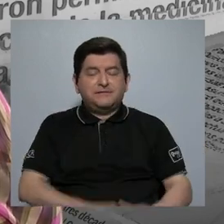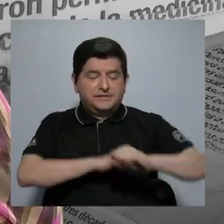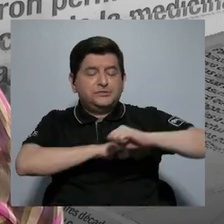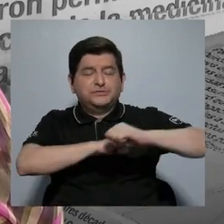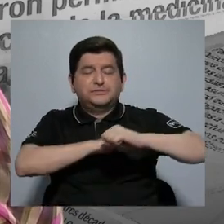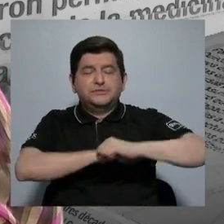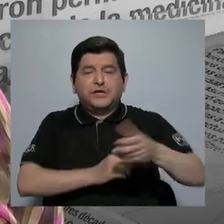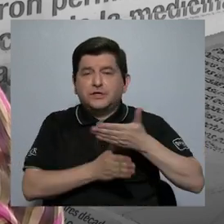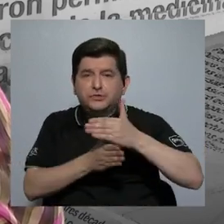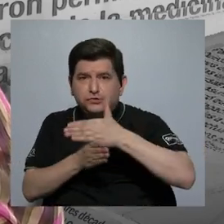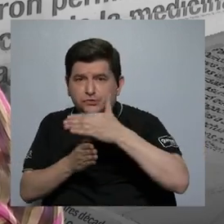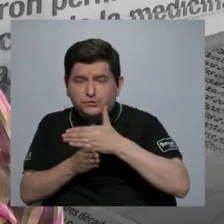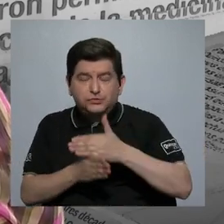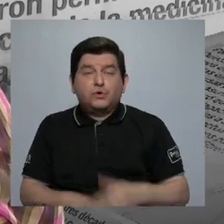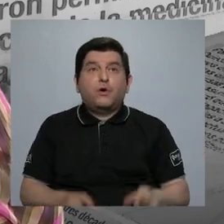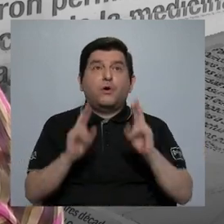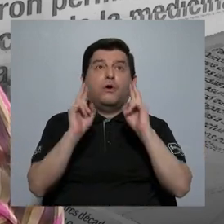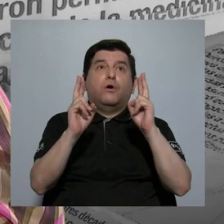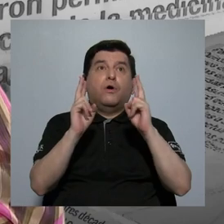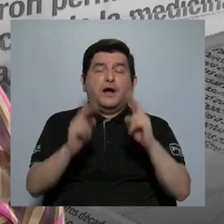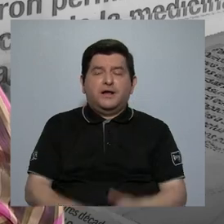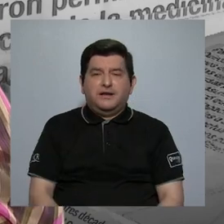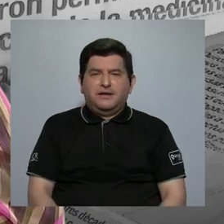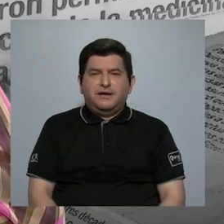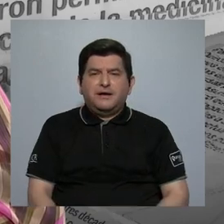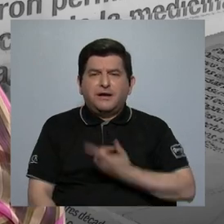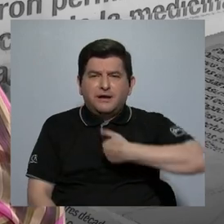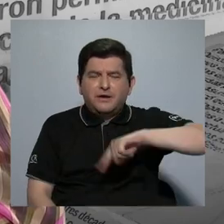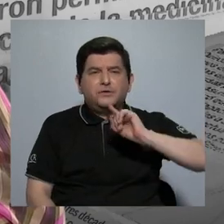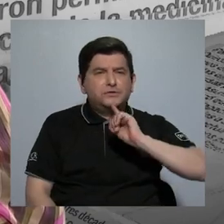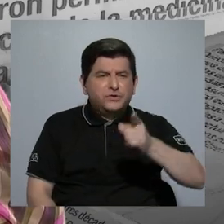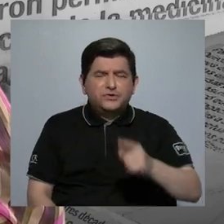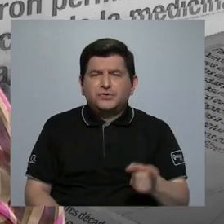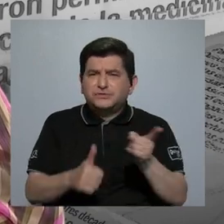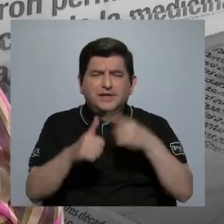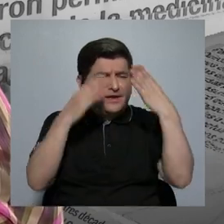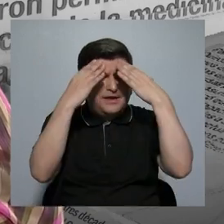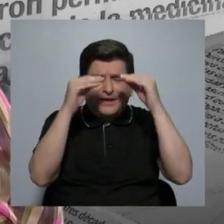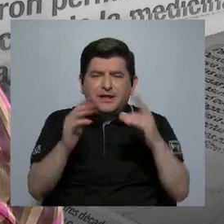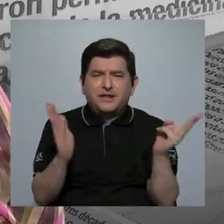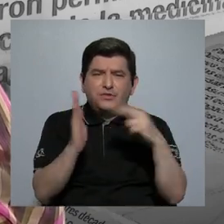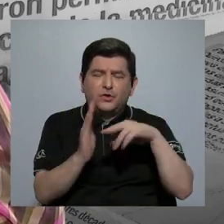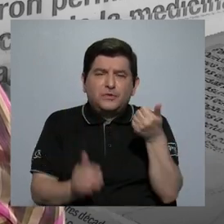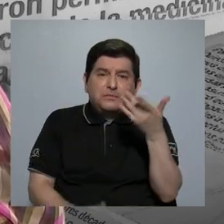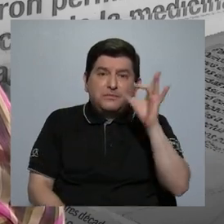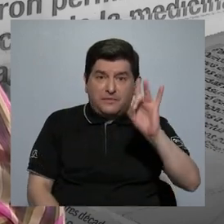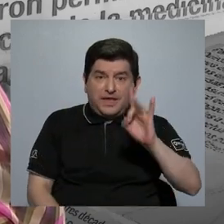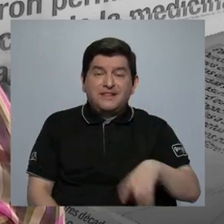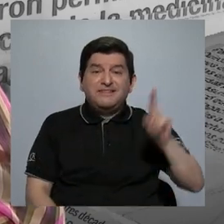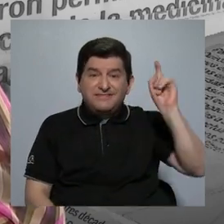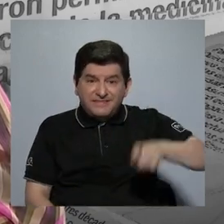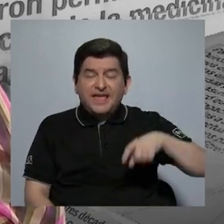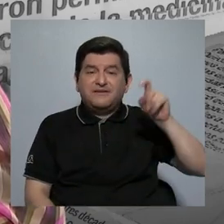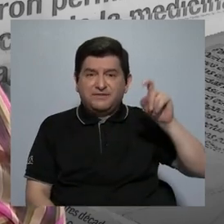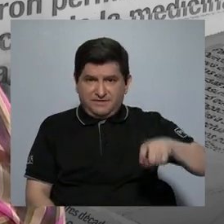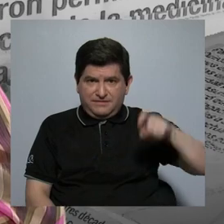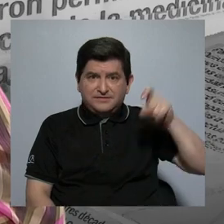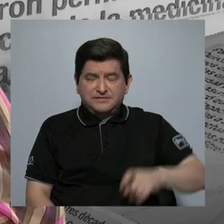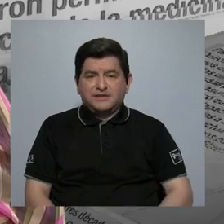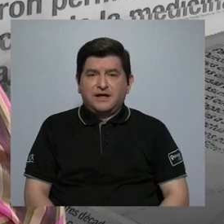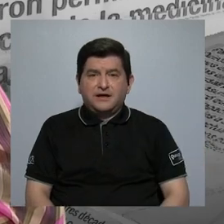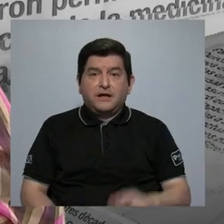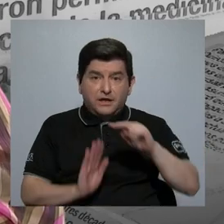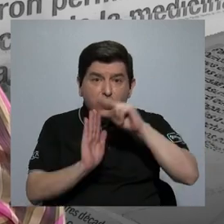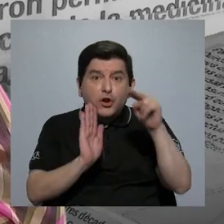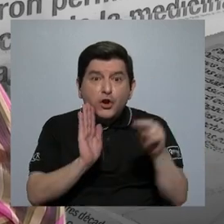la publicidad. Y ojalá que se dé, porque lo hemos venido diciendo desde el primer informe en el 2018, de que es necesaria